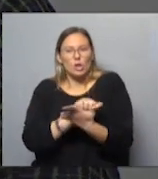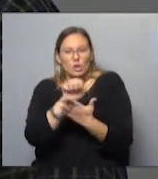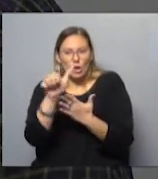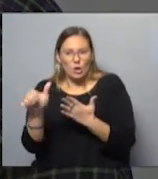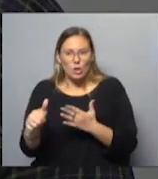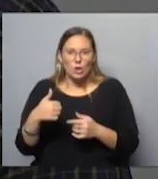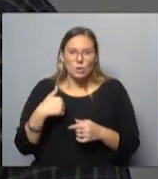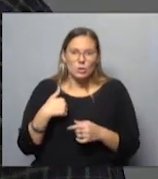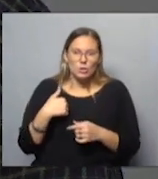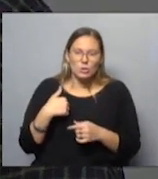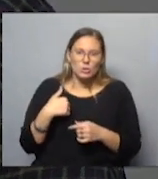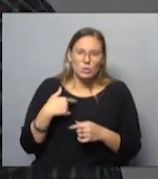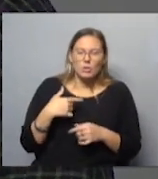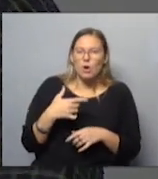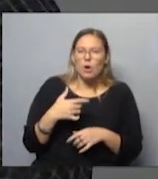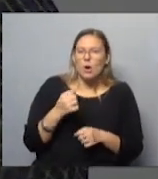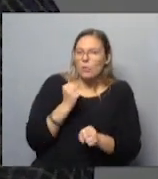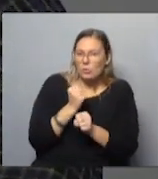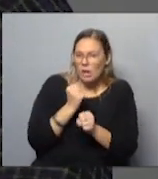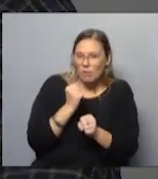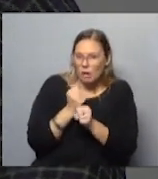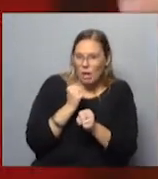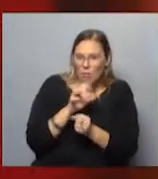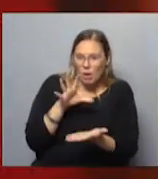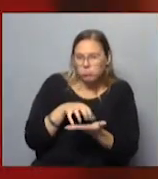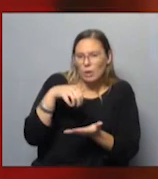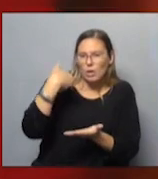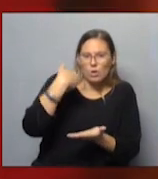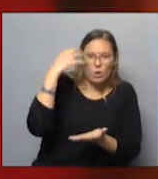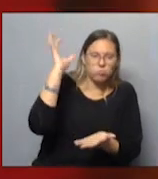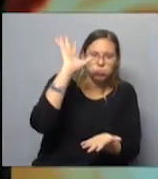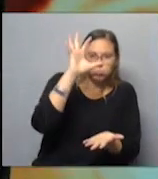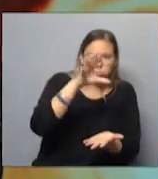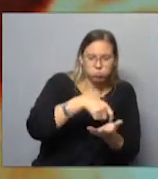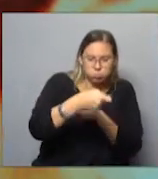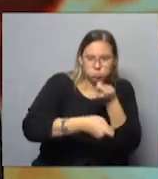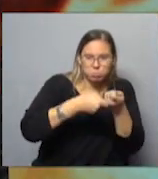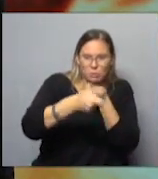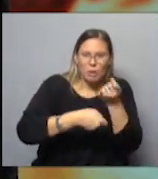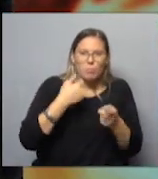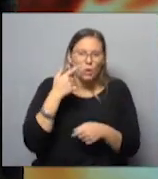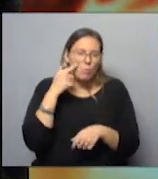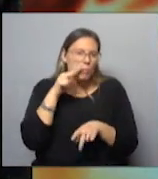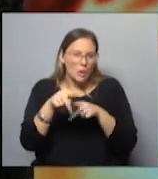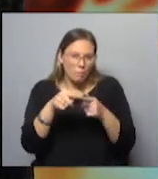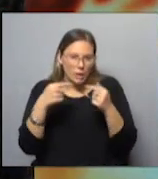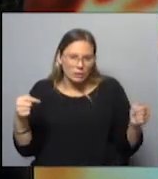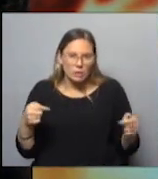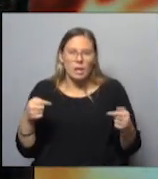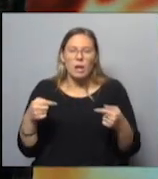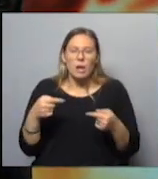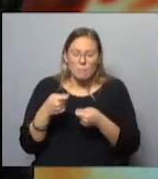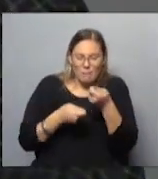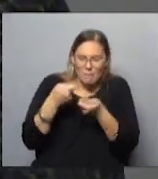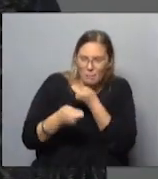estaba... Y yo tenía mi isla... O sea, trabajaba en una isla afuera, Nico Ciganda editaba, pero yo revisaba el material, hacía visionados